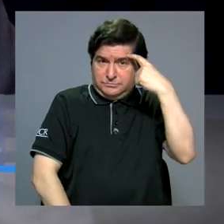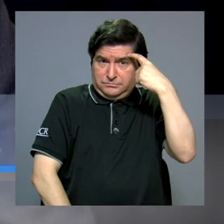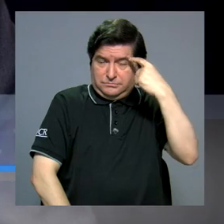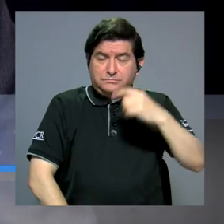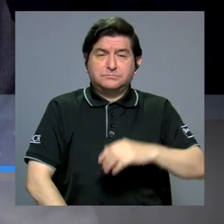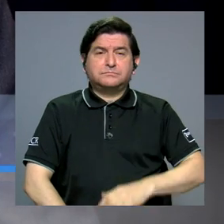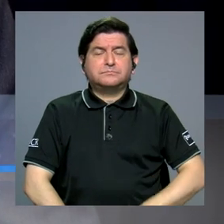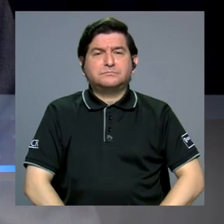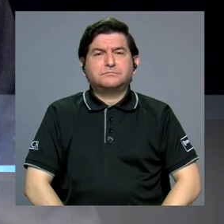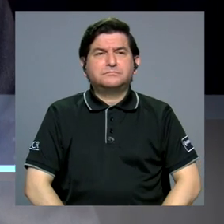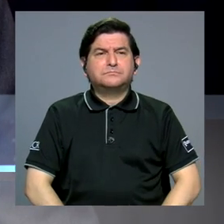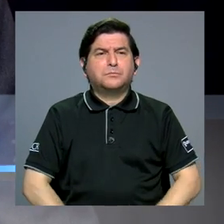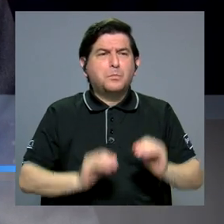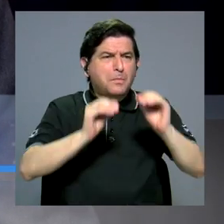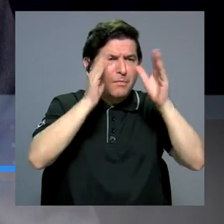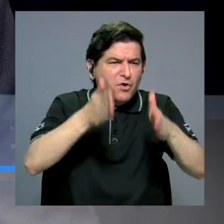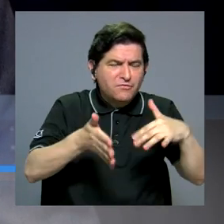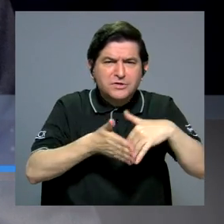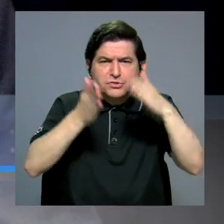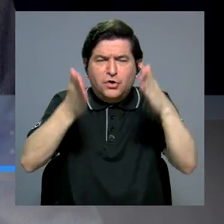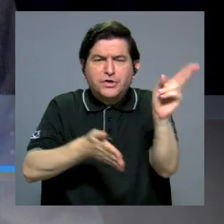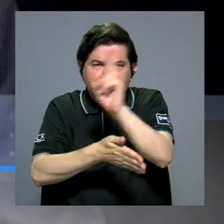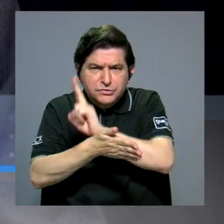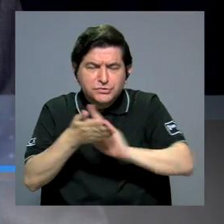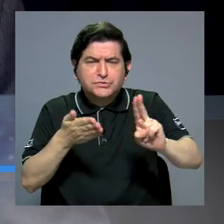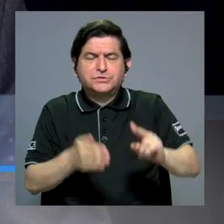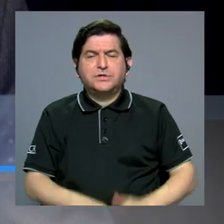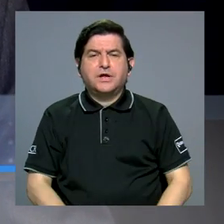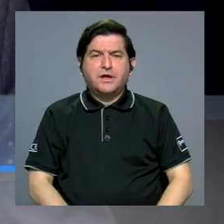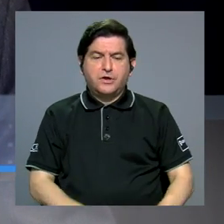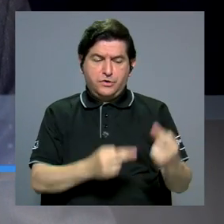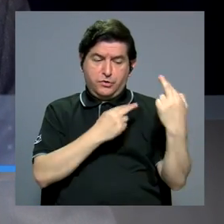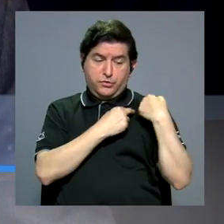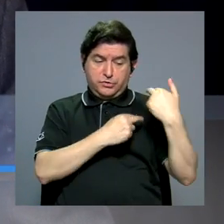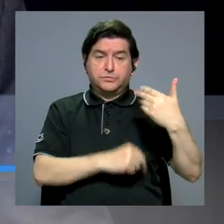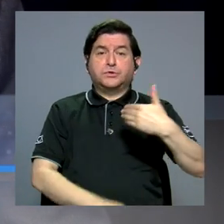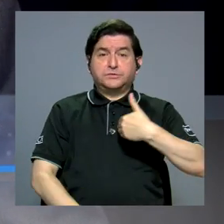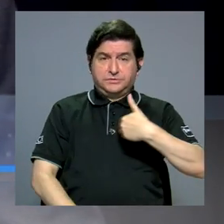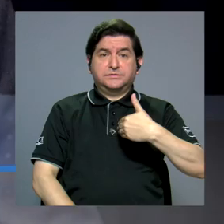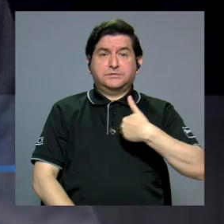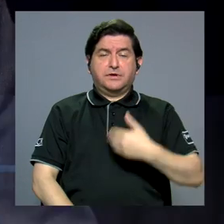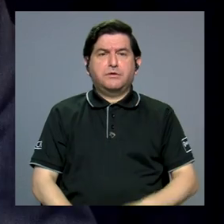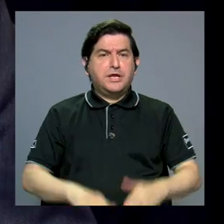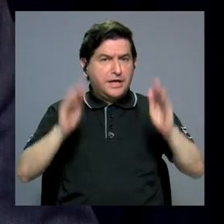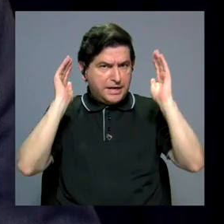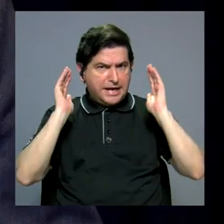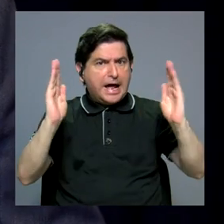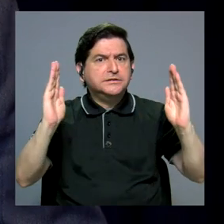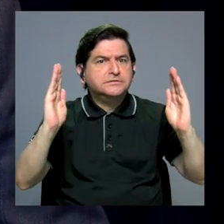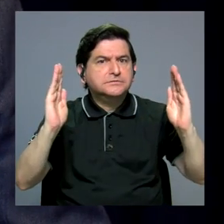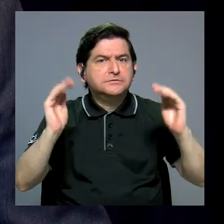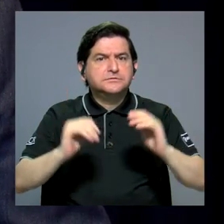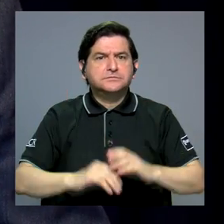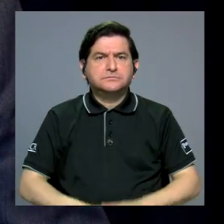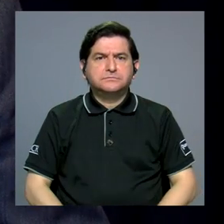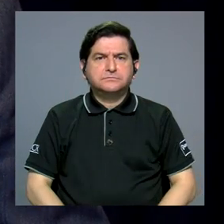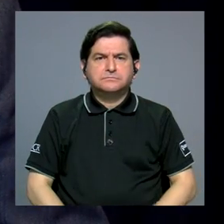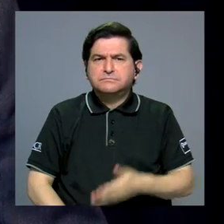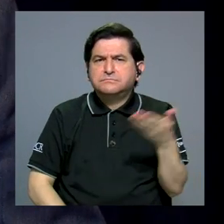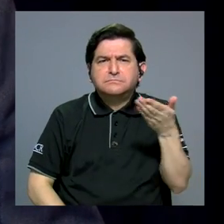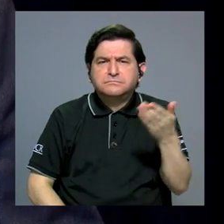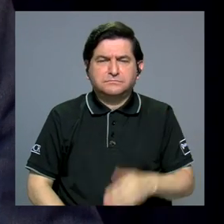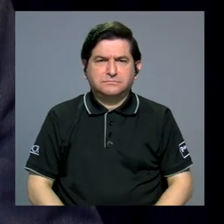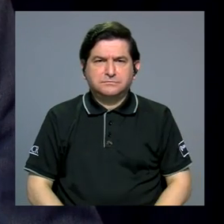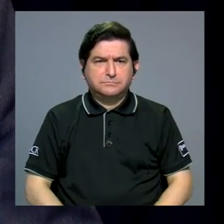los profesores y los estudiantes universitarios tienen un deber muy grande de